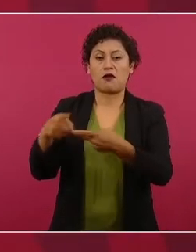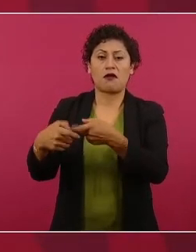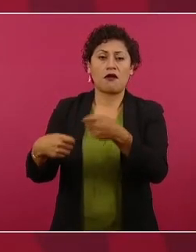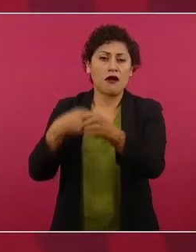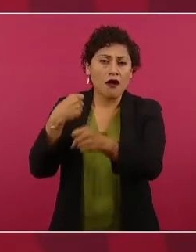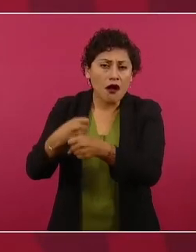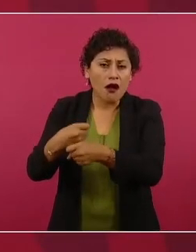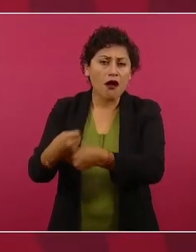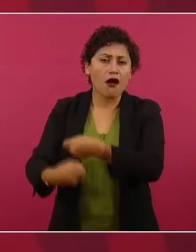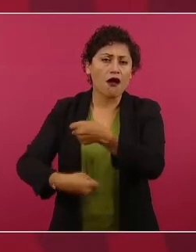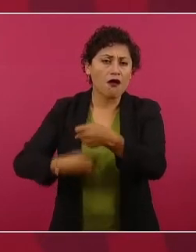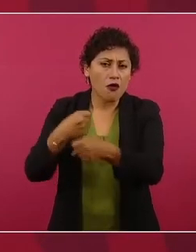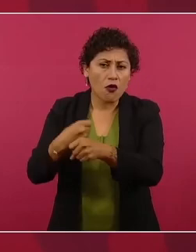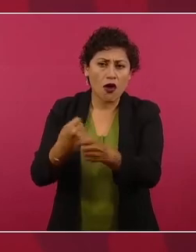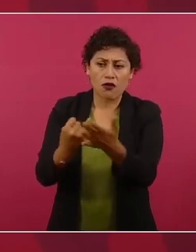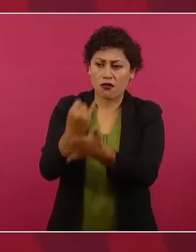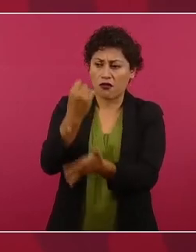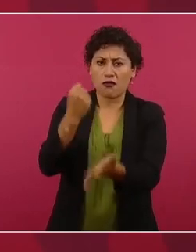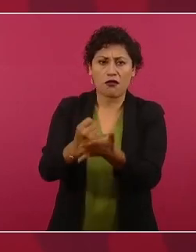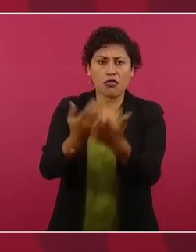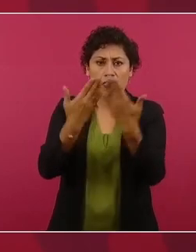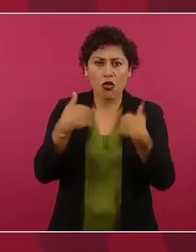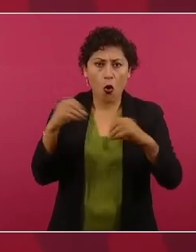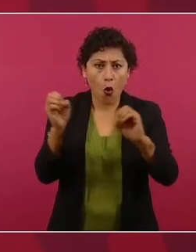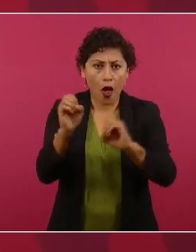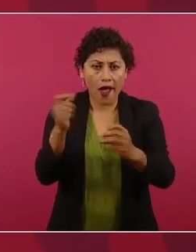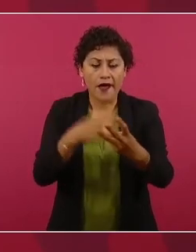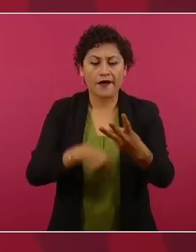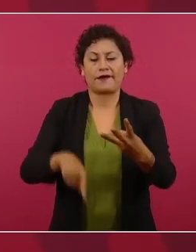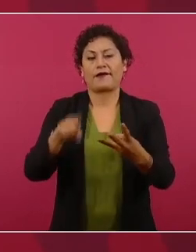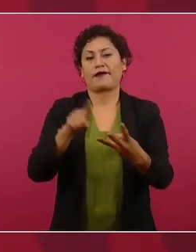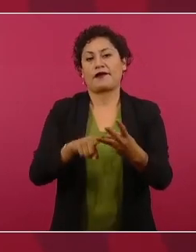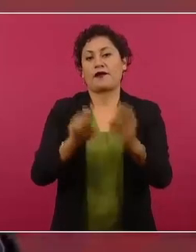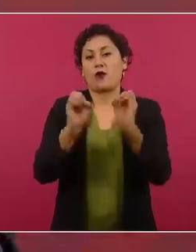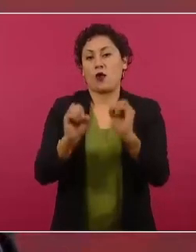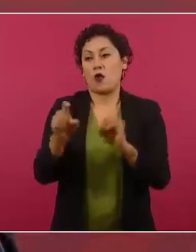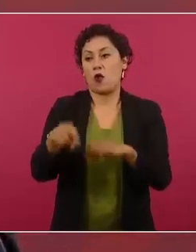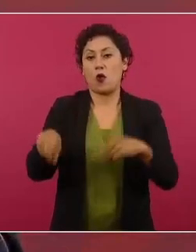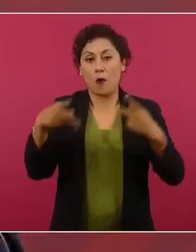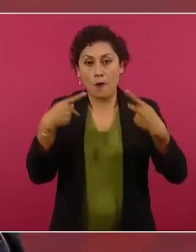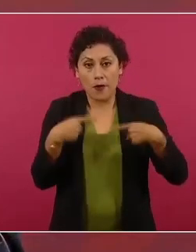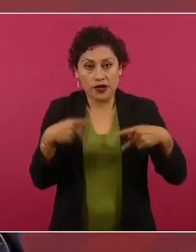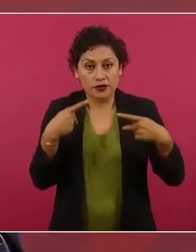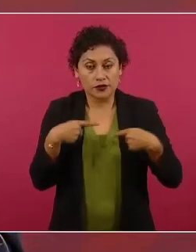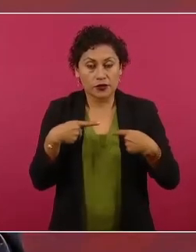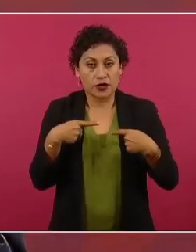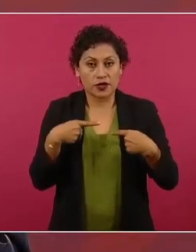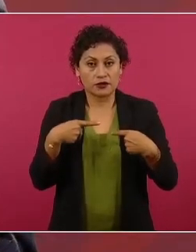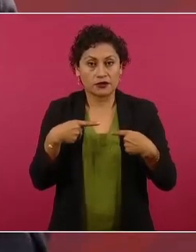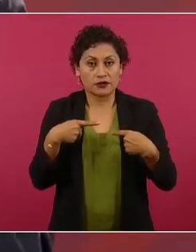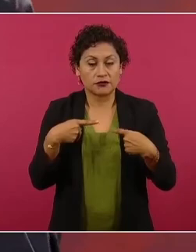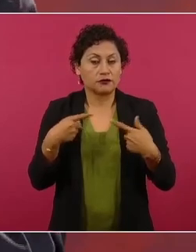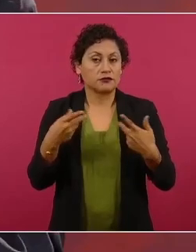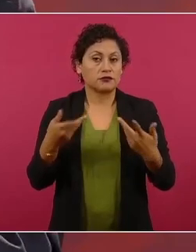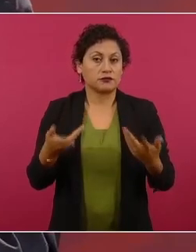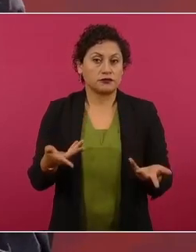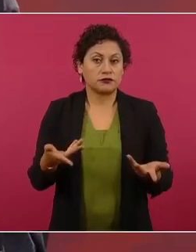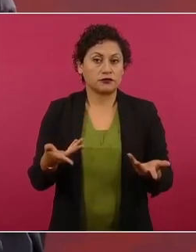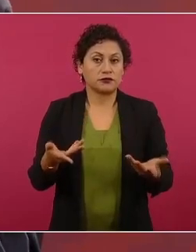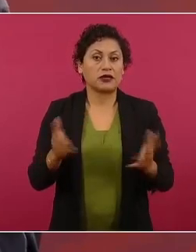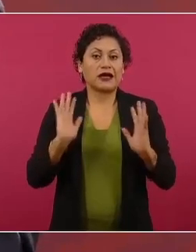sentencia, de quienes se demostró, como hay la